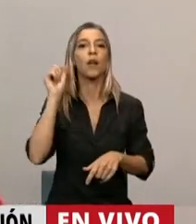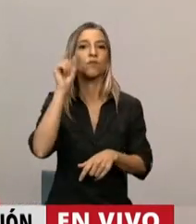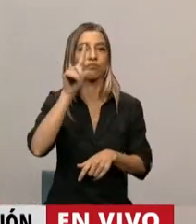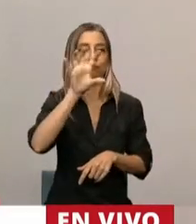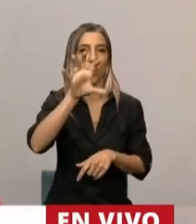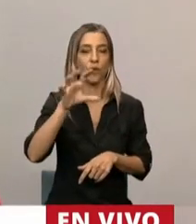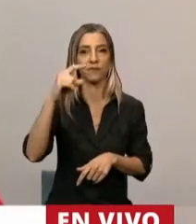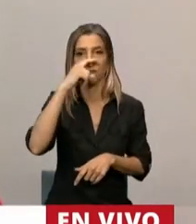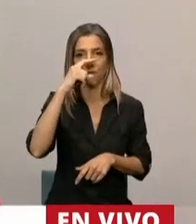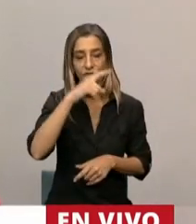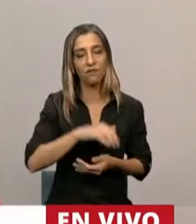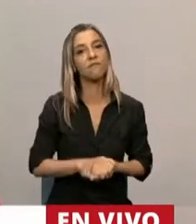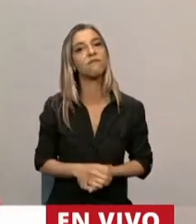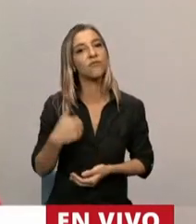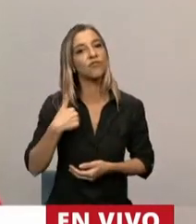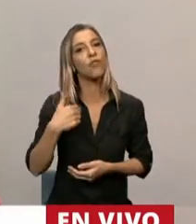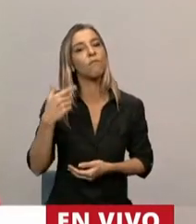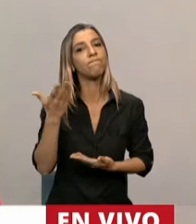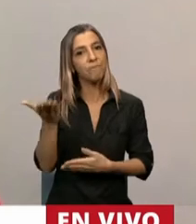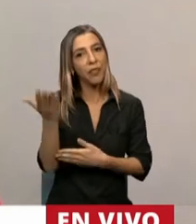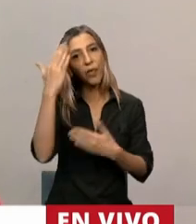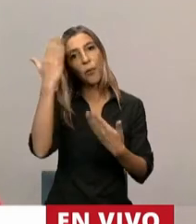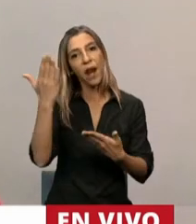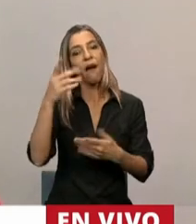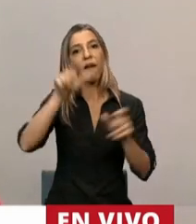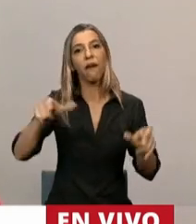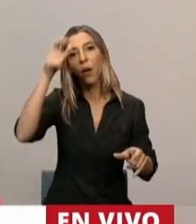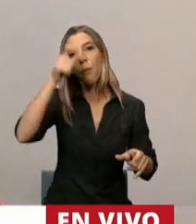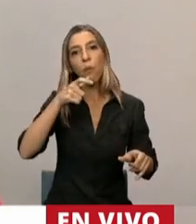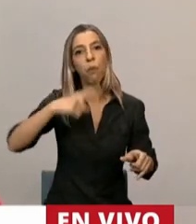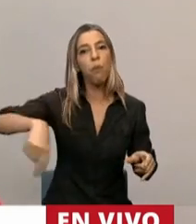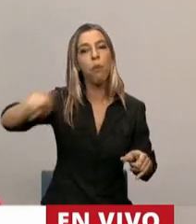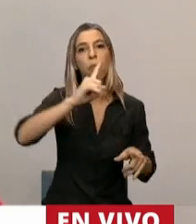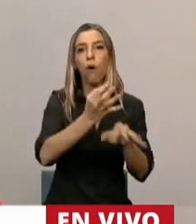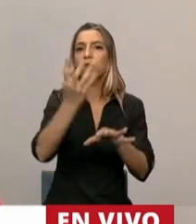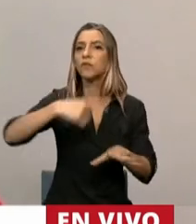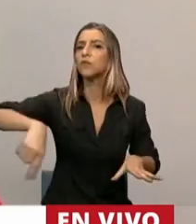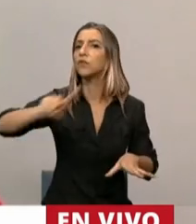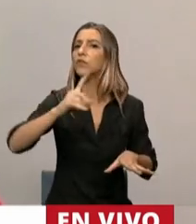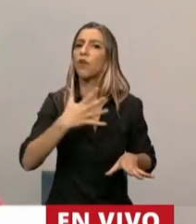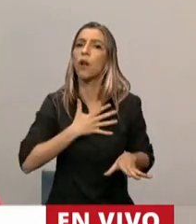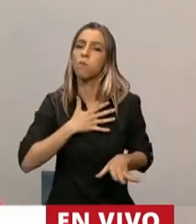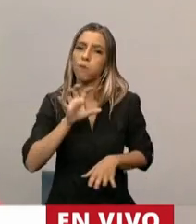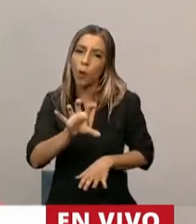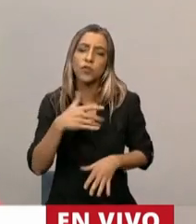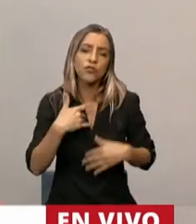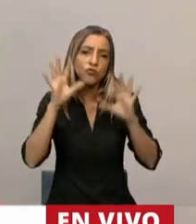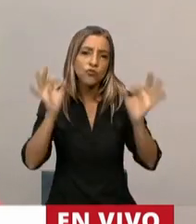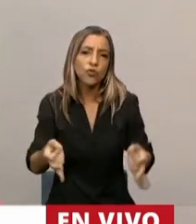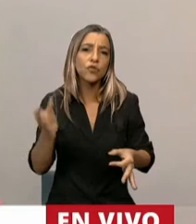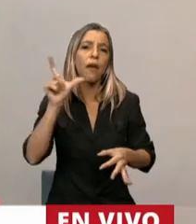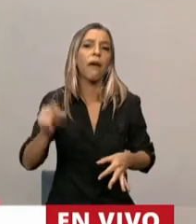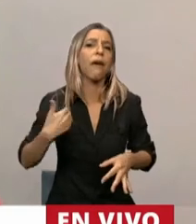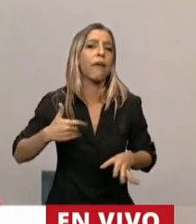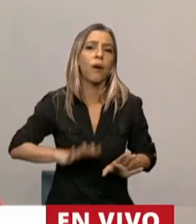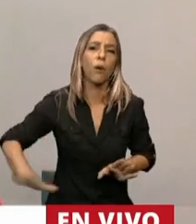He pedido este momento justamente para rendir homenaje a los bomberos de mi provincia. Sé que en todo el país se están llevando